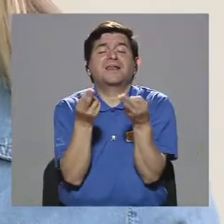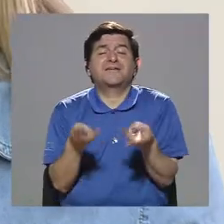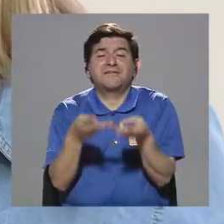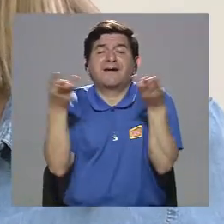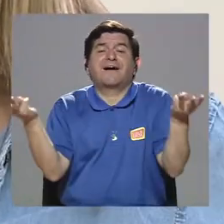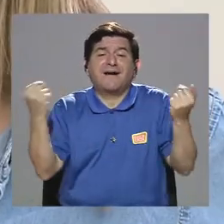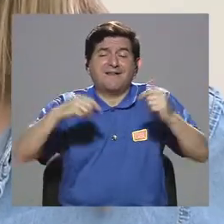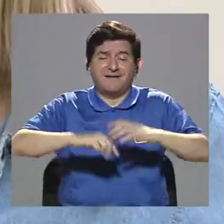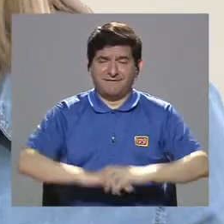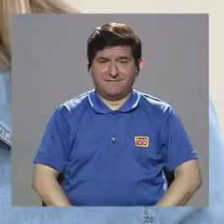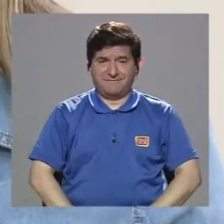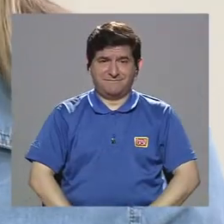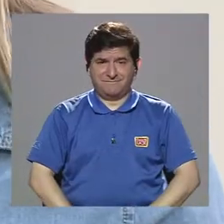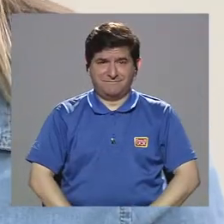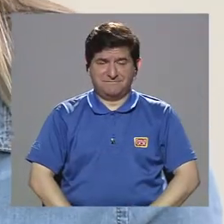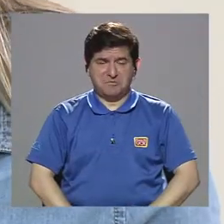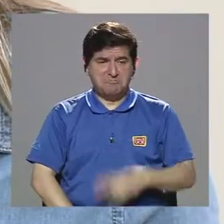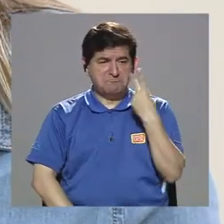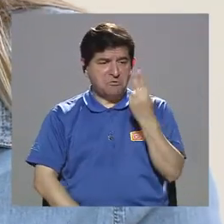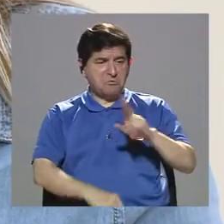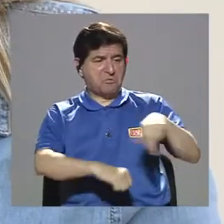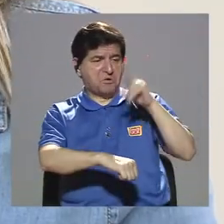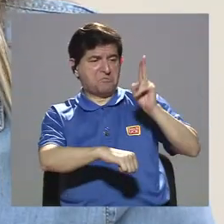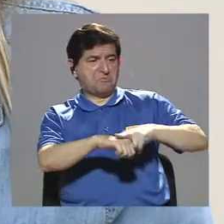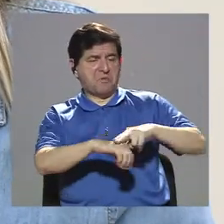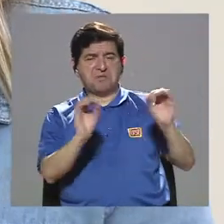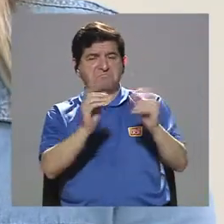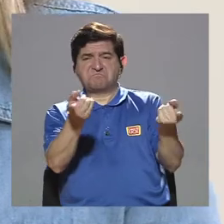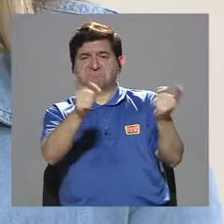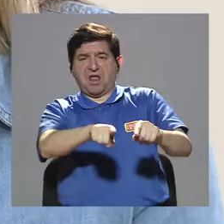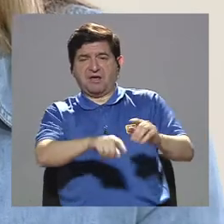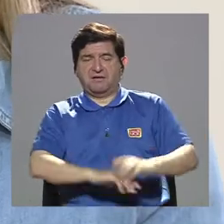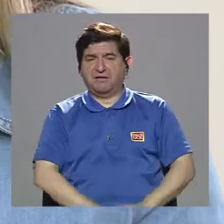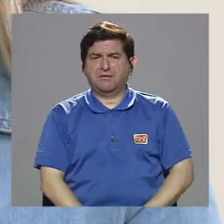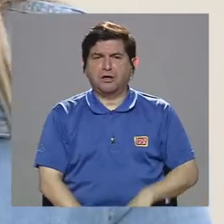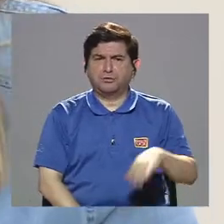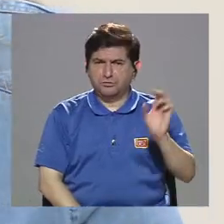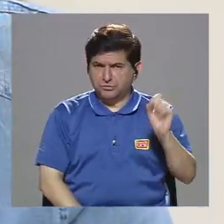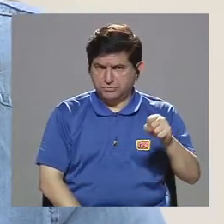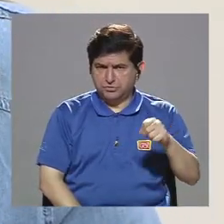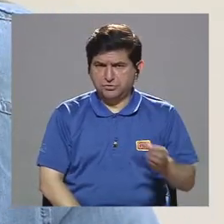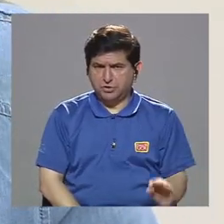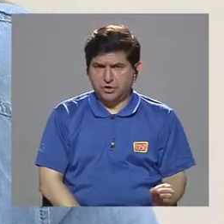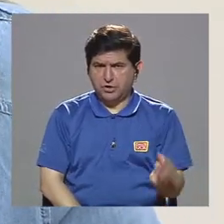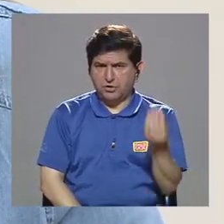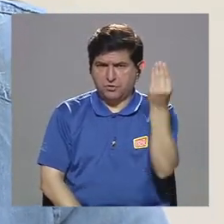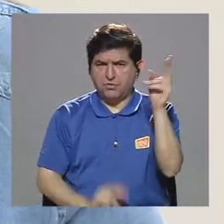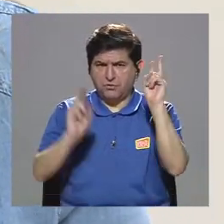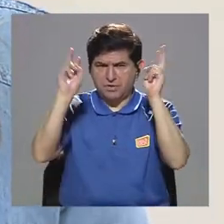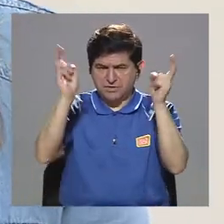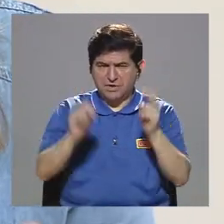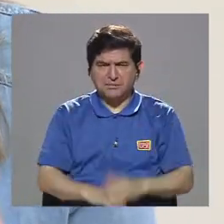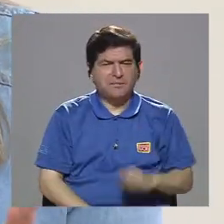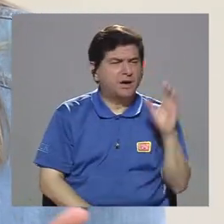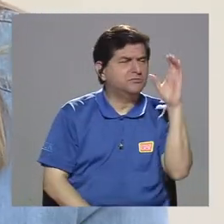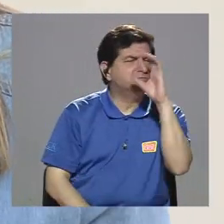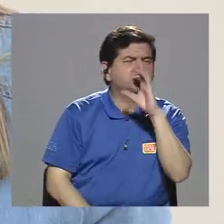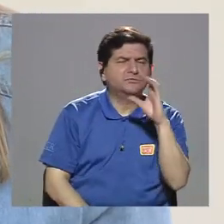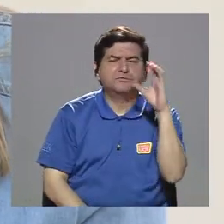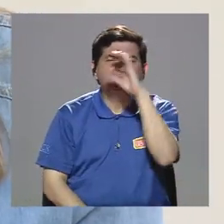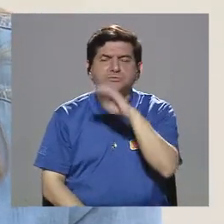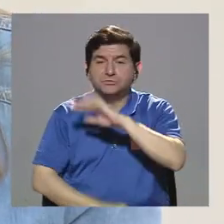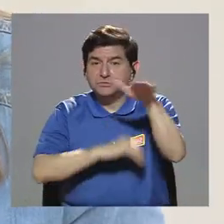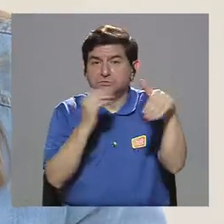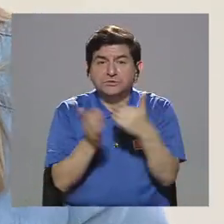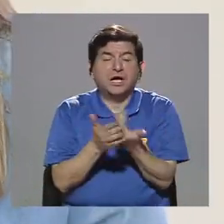¿Por qué? Porque entonces lo ves como normal, no pasa nada. Sí, por supuesto, en la adolescencia es un tema de exploración y a todos nos